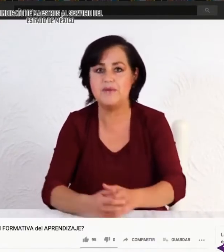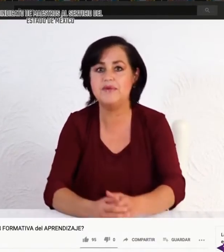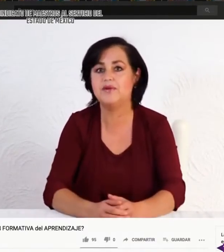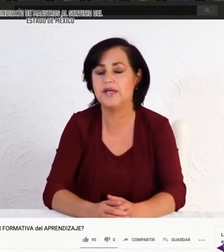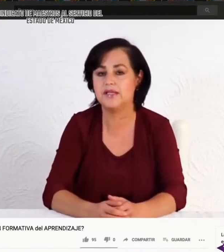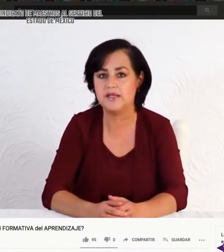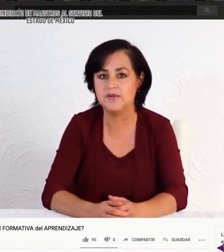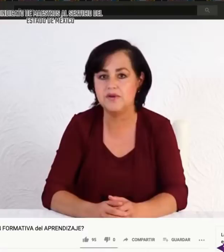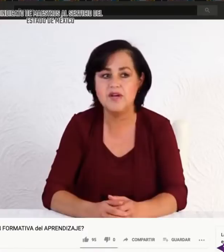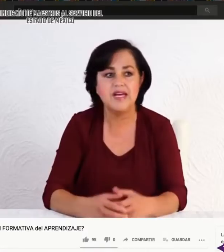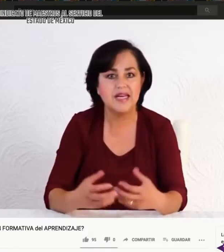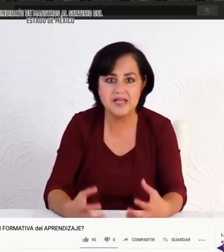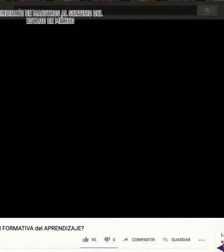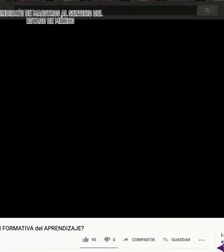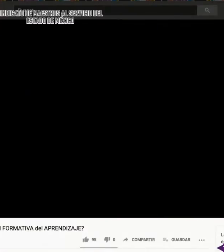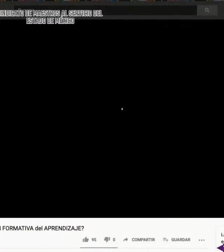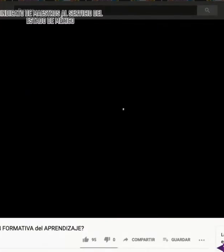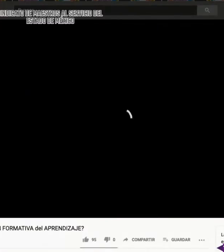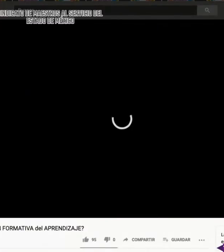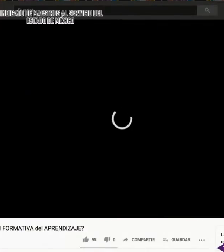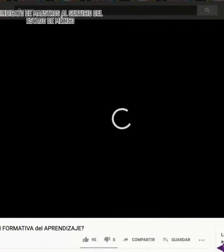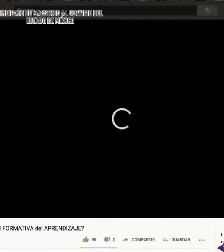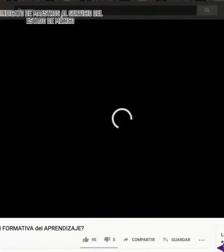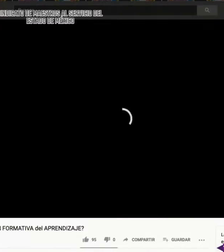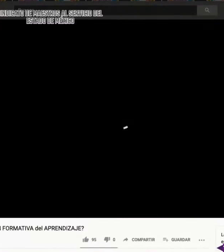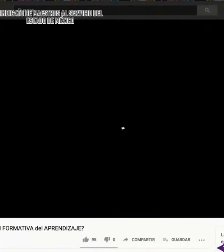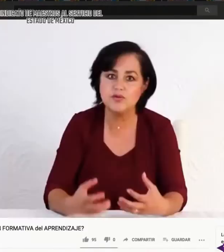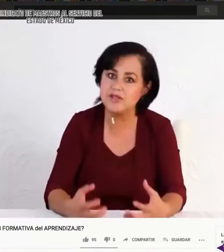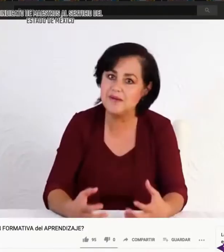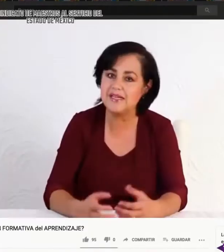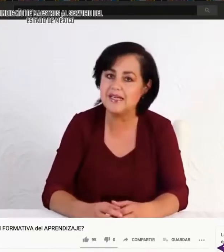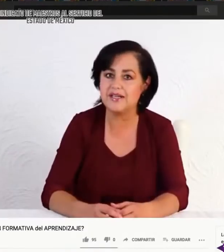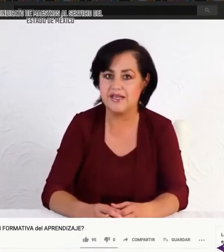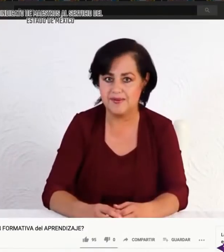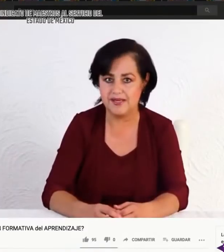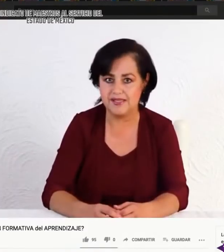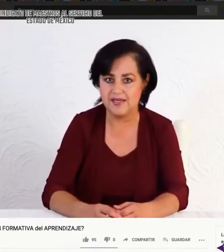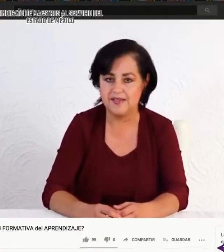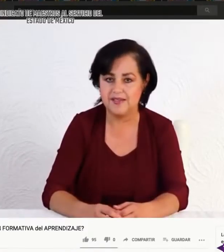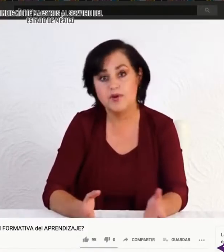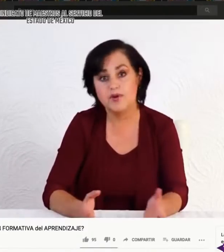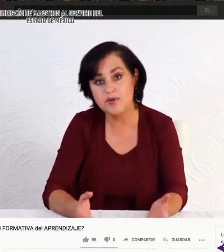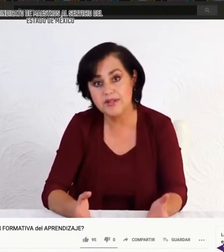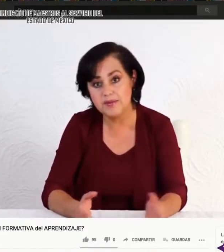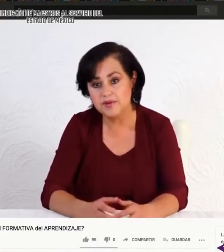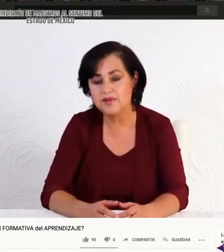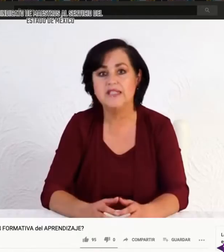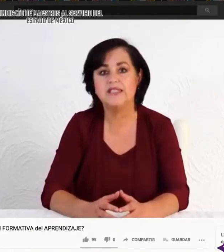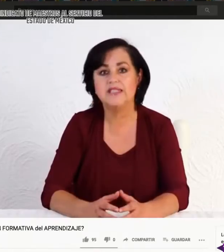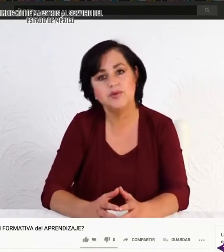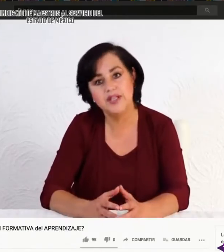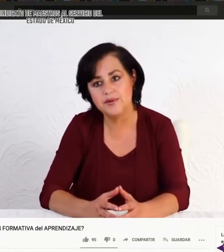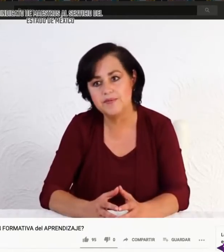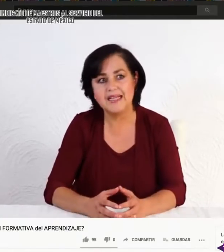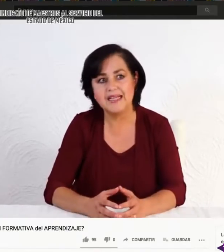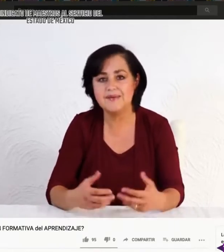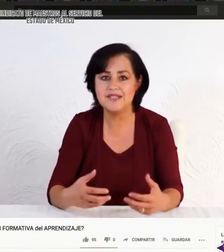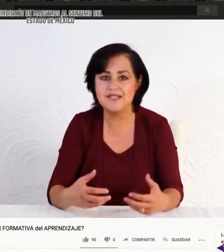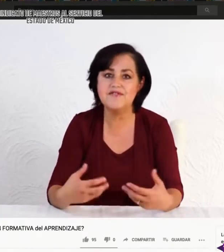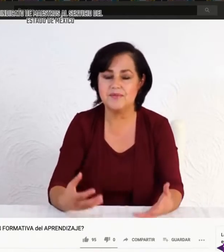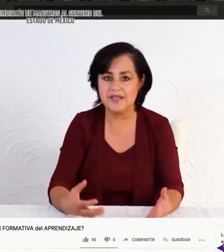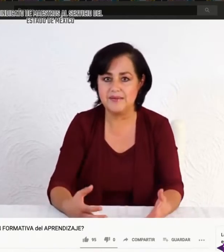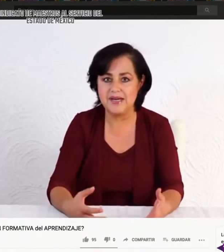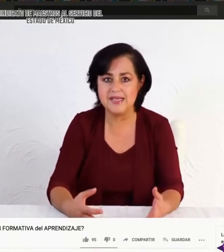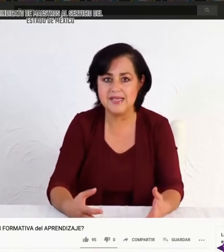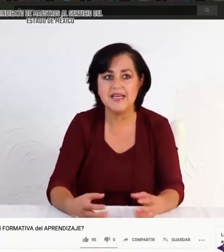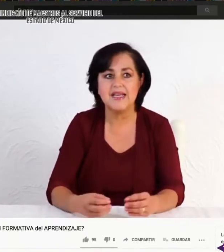programa educativo, es un tema de gran relevancia. último, te sugiero cada